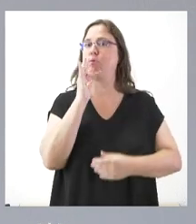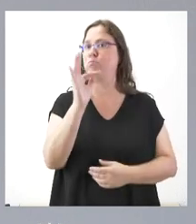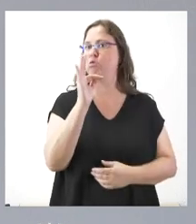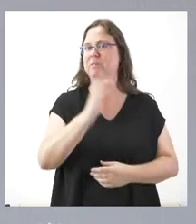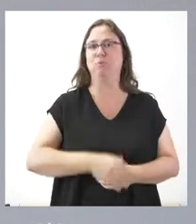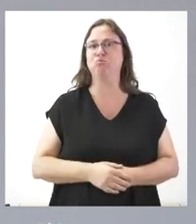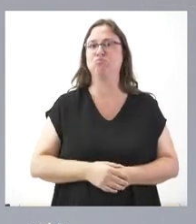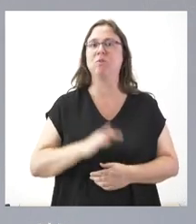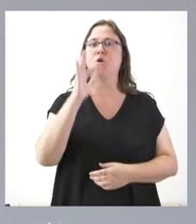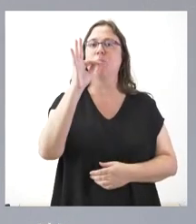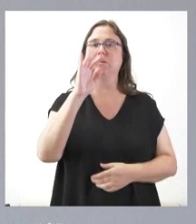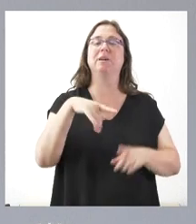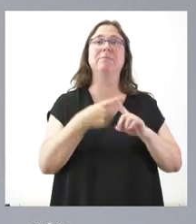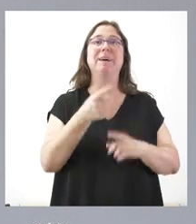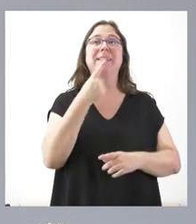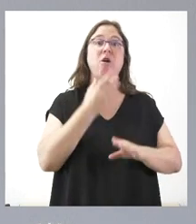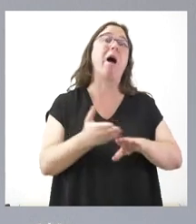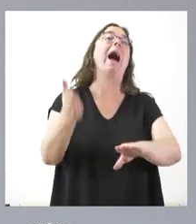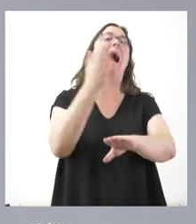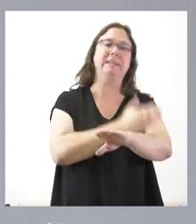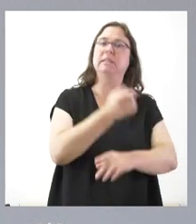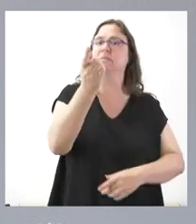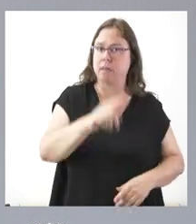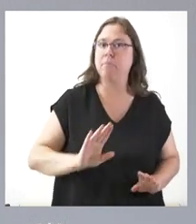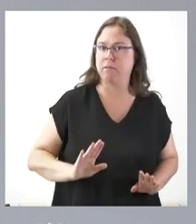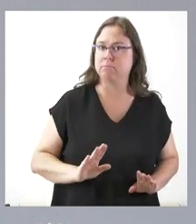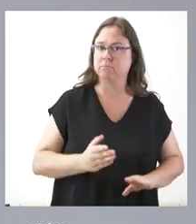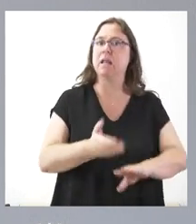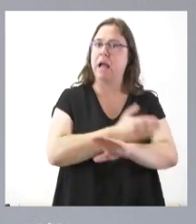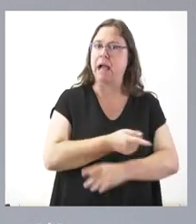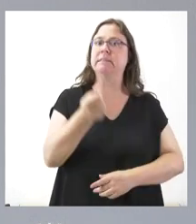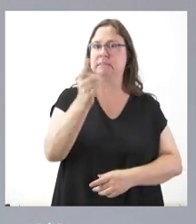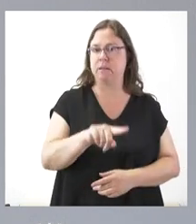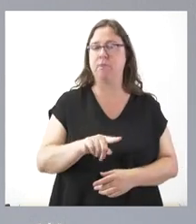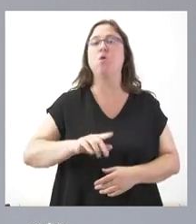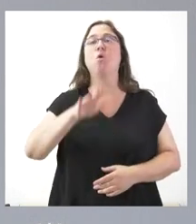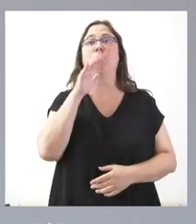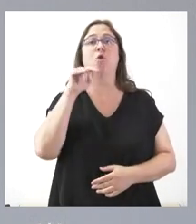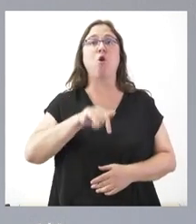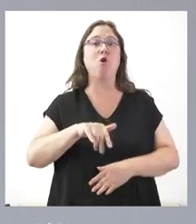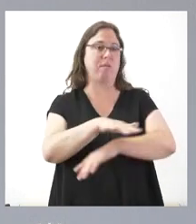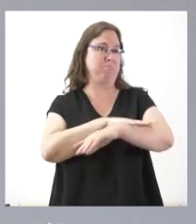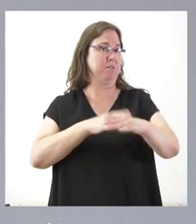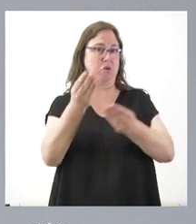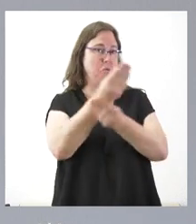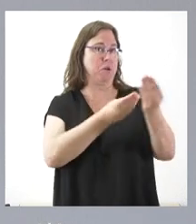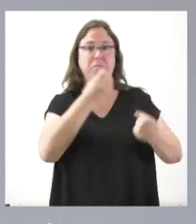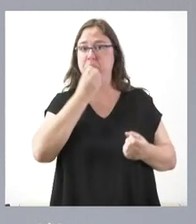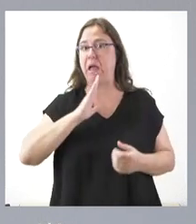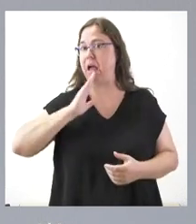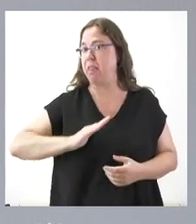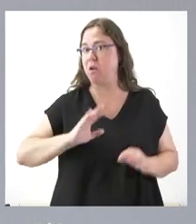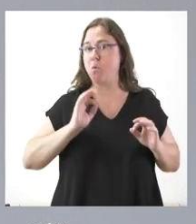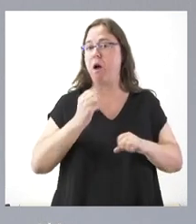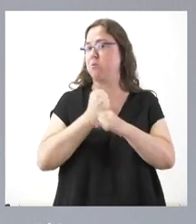positivo, pero también le tengo que decir que lo anterior también lo era. Y el hecho de que hoy el clima del Gobierno haya sido muy adecuado,